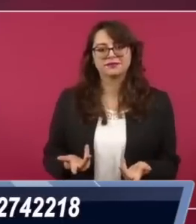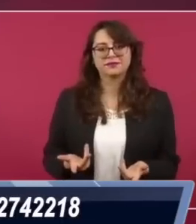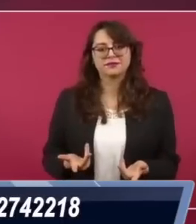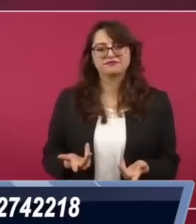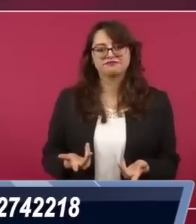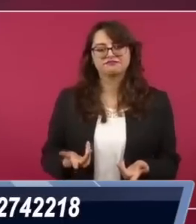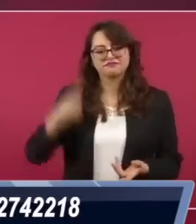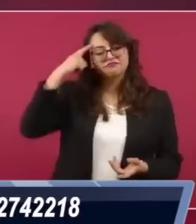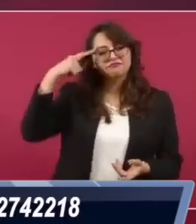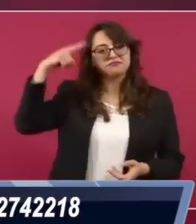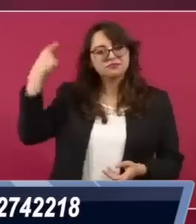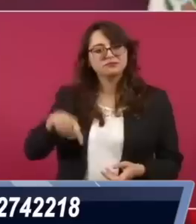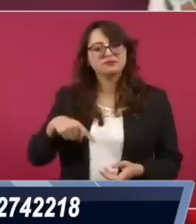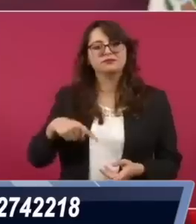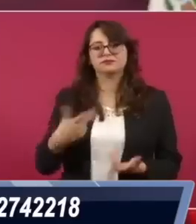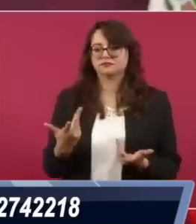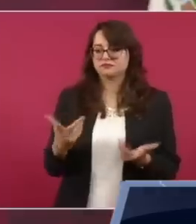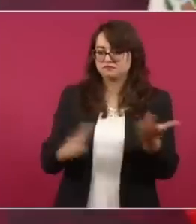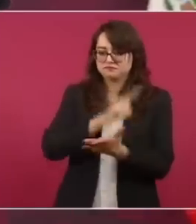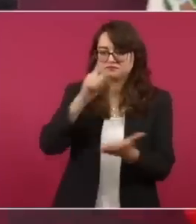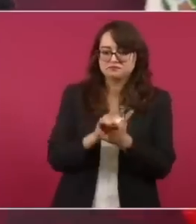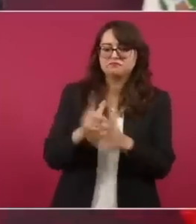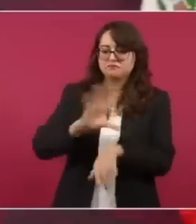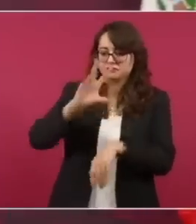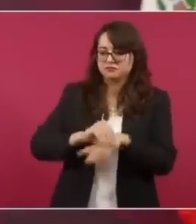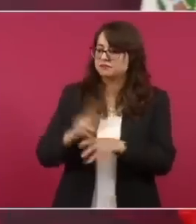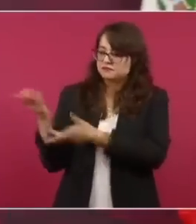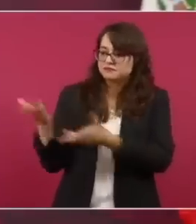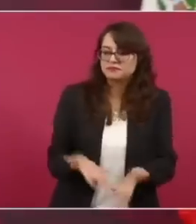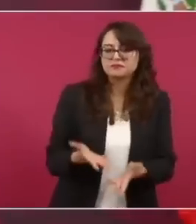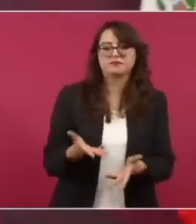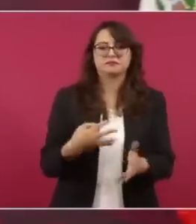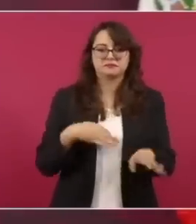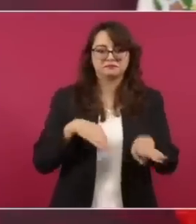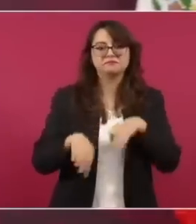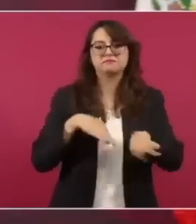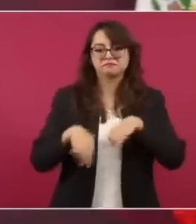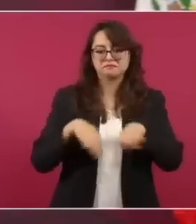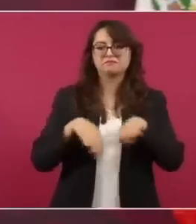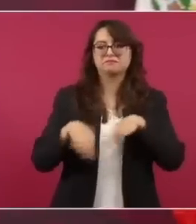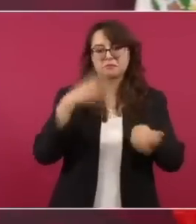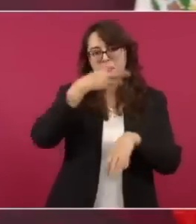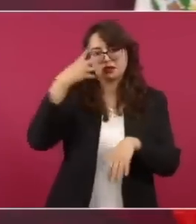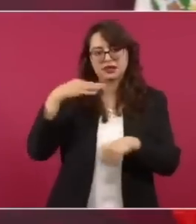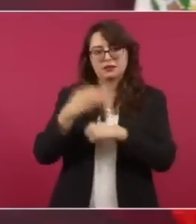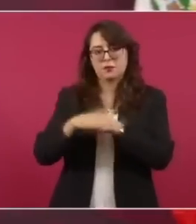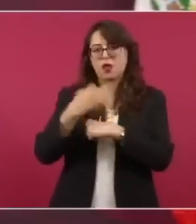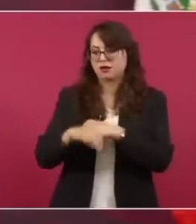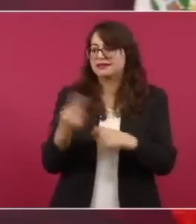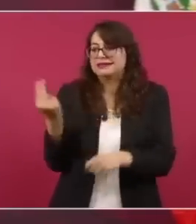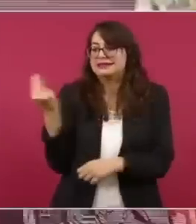que puedan estar legalmente en nuestro país con visas temporales de trabajo, porque necesitamos